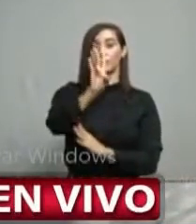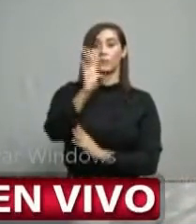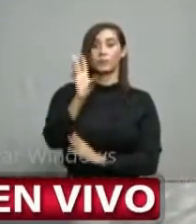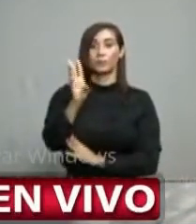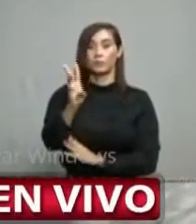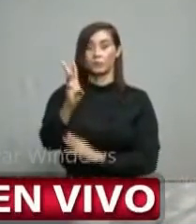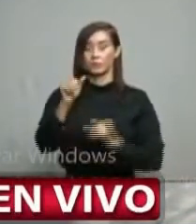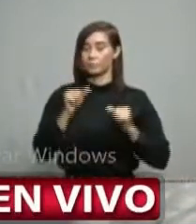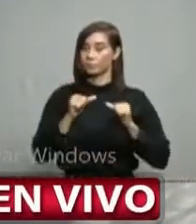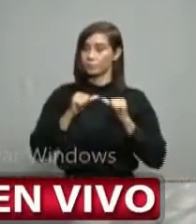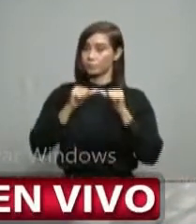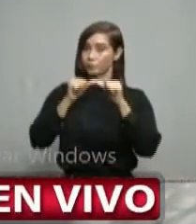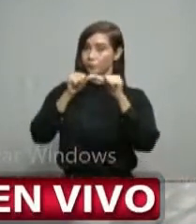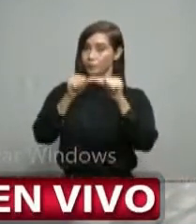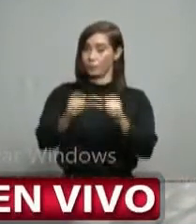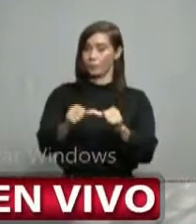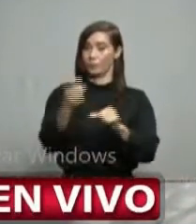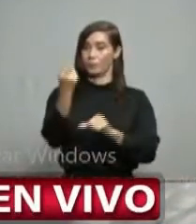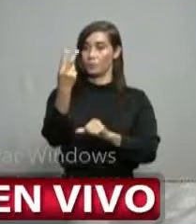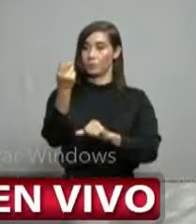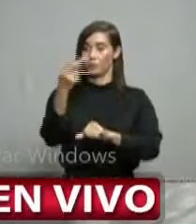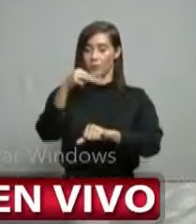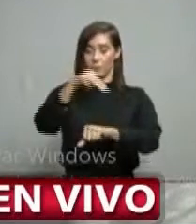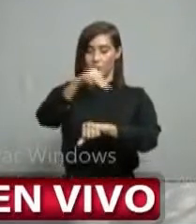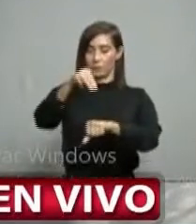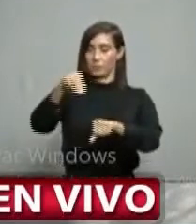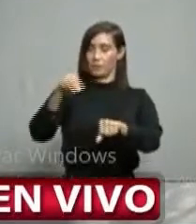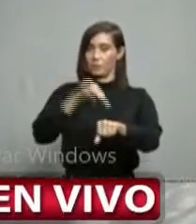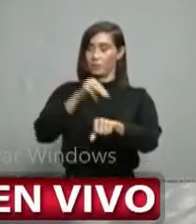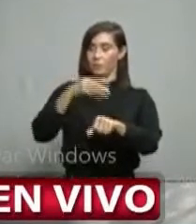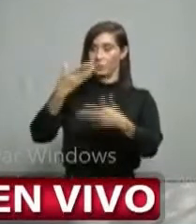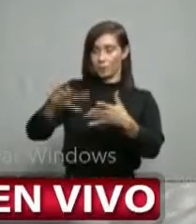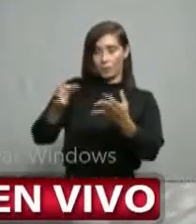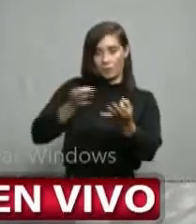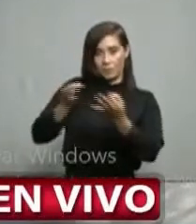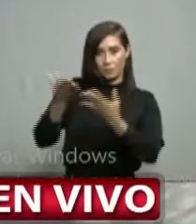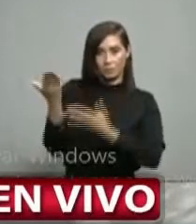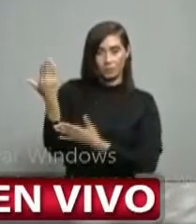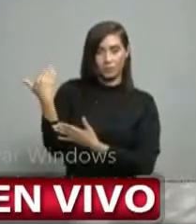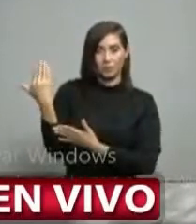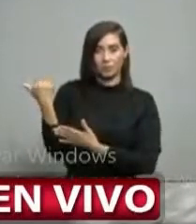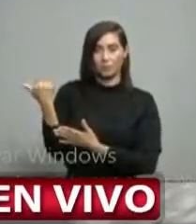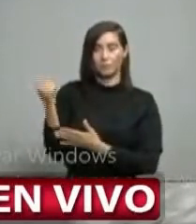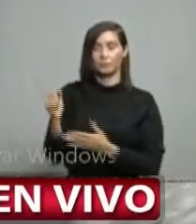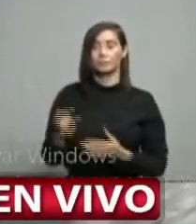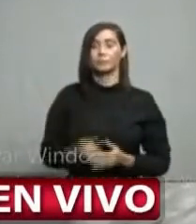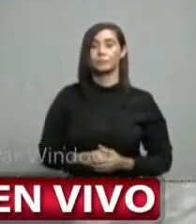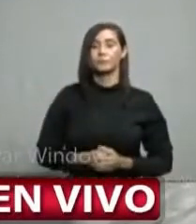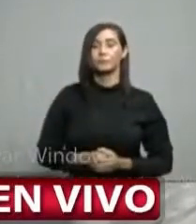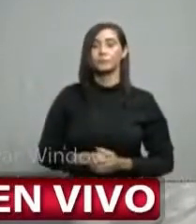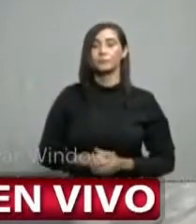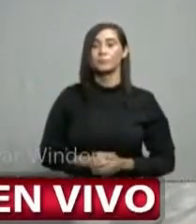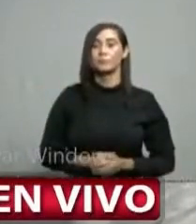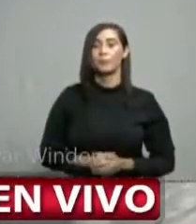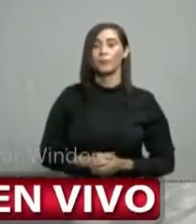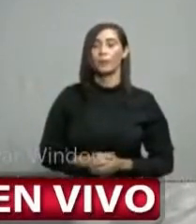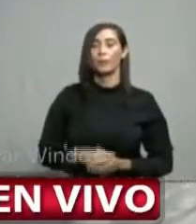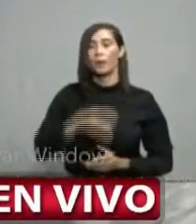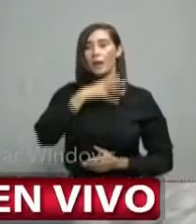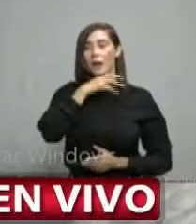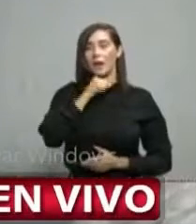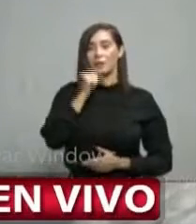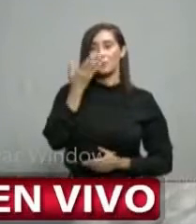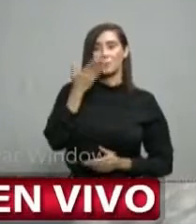siguen en los 12 municipios anteriormente descritos acumulados. La